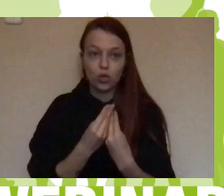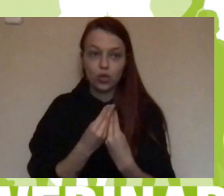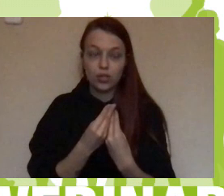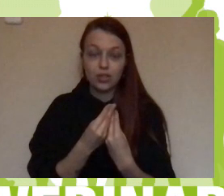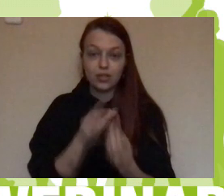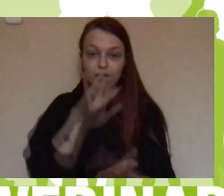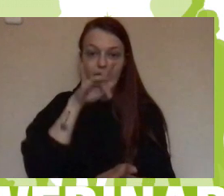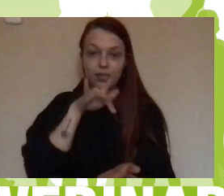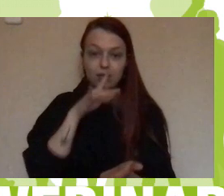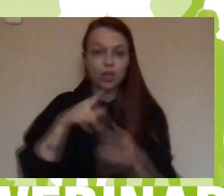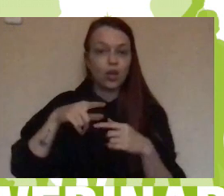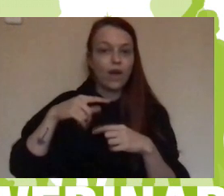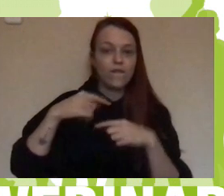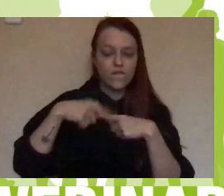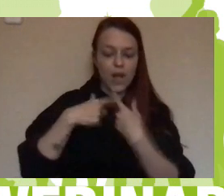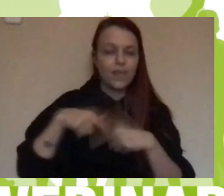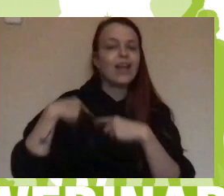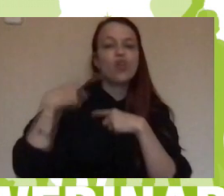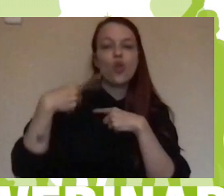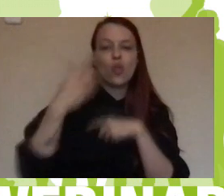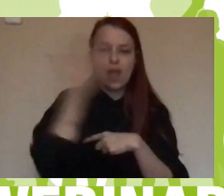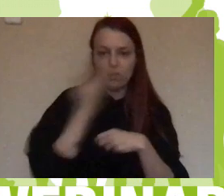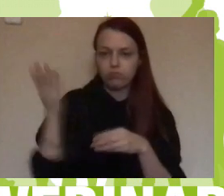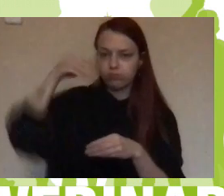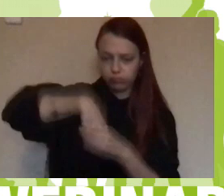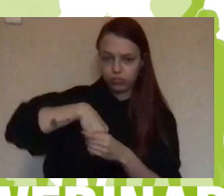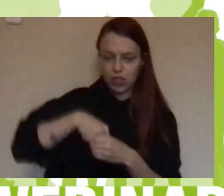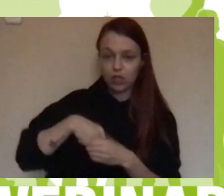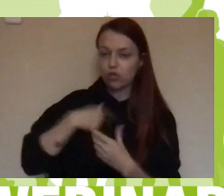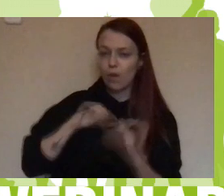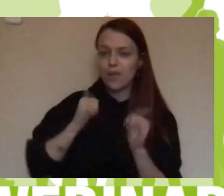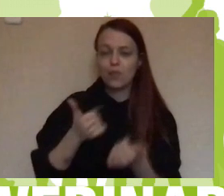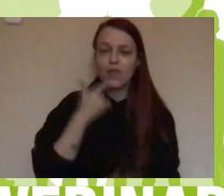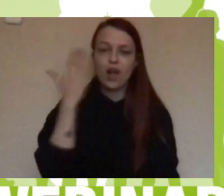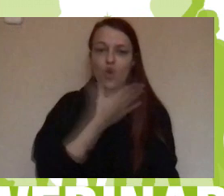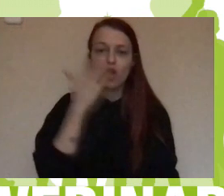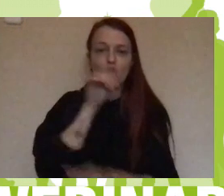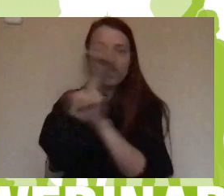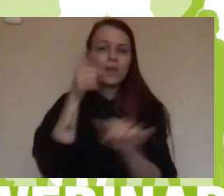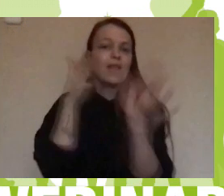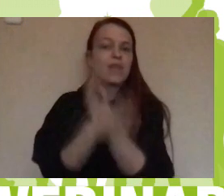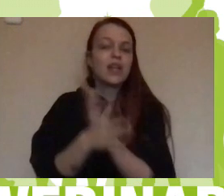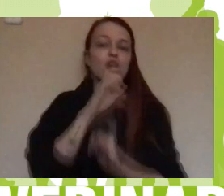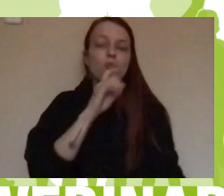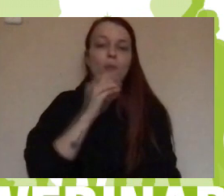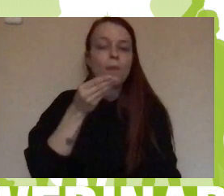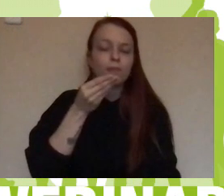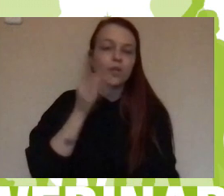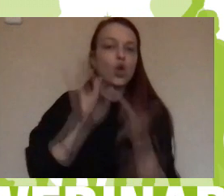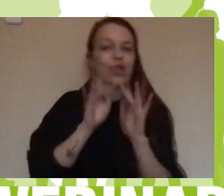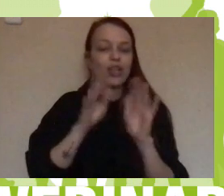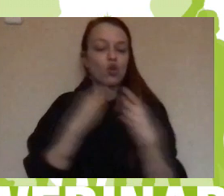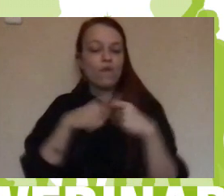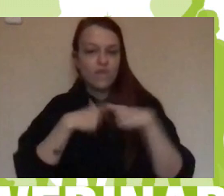a día de nuestro centro. Si yo en un principio dije que nuestro cole lo que más le definía era la familiaridad, el trato que